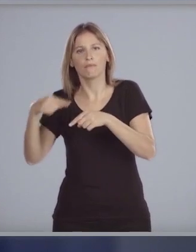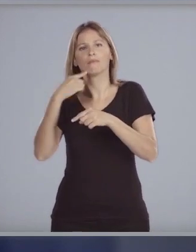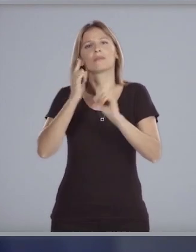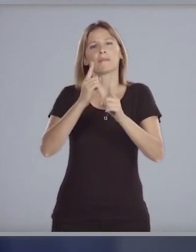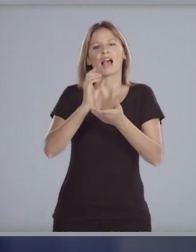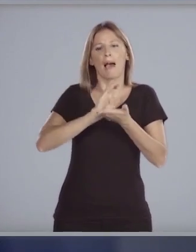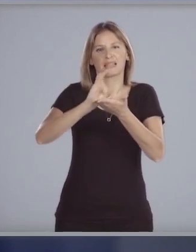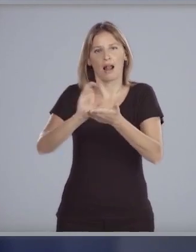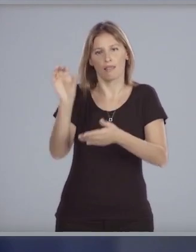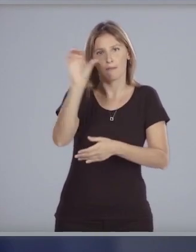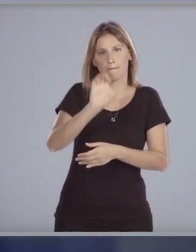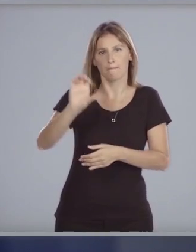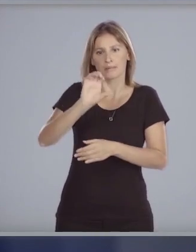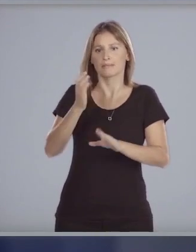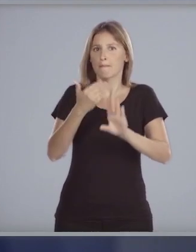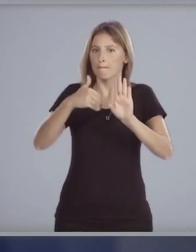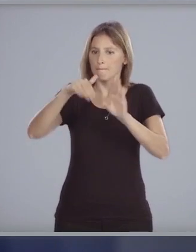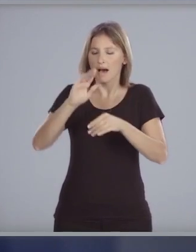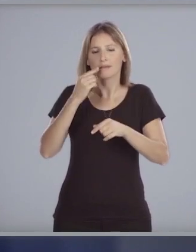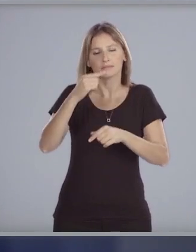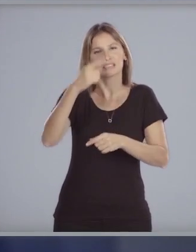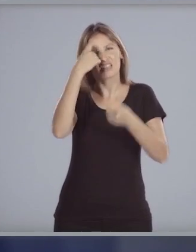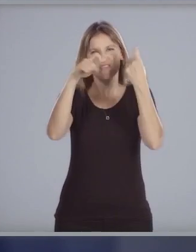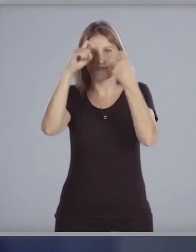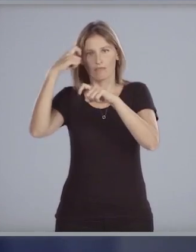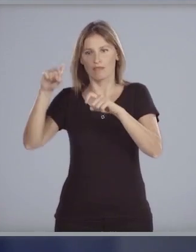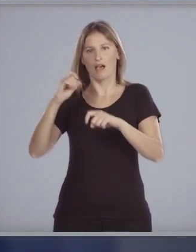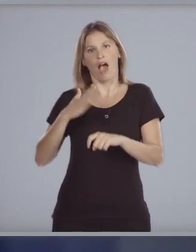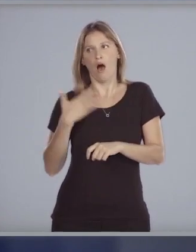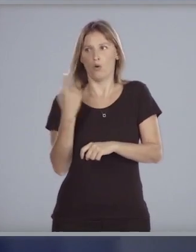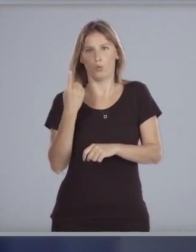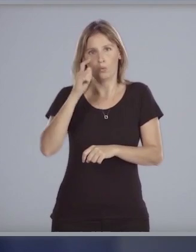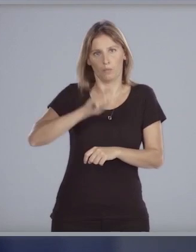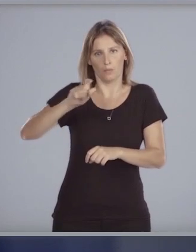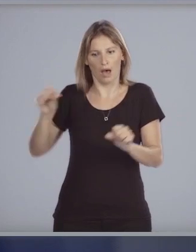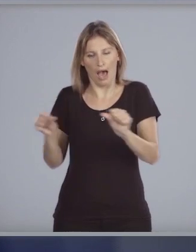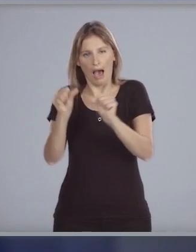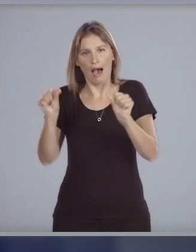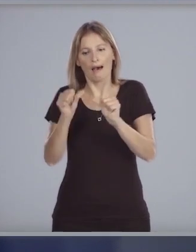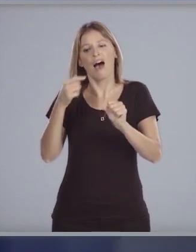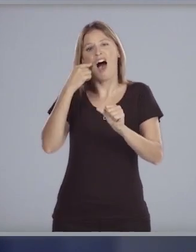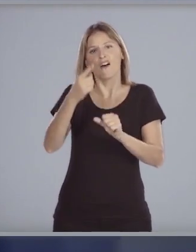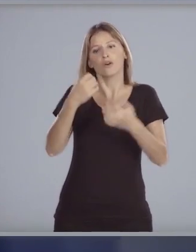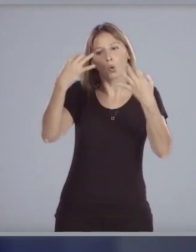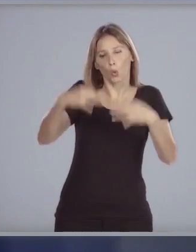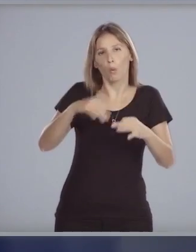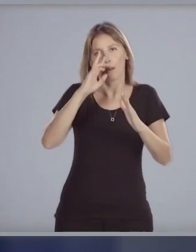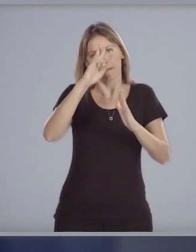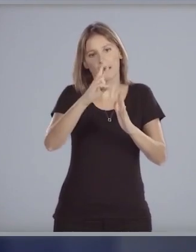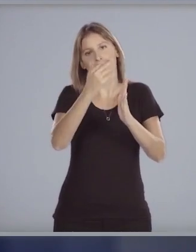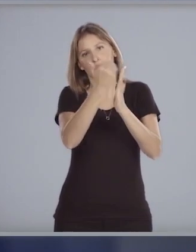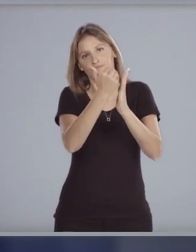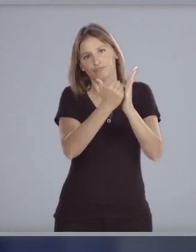en especial los emprendimientos autogestionarios manteniendo los requisitos